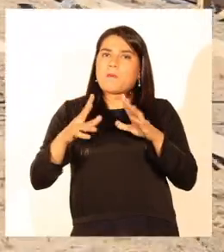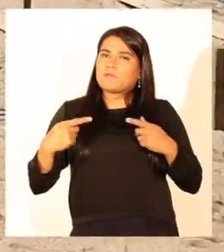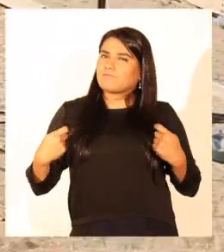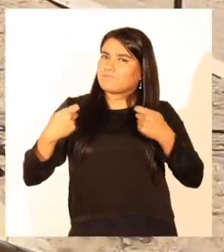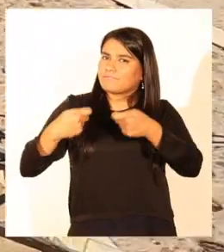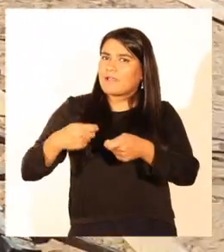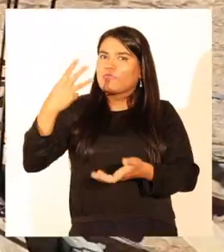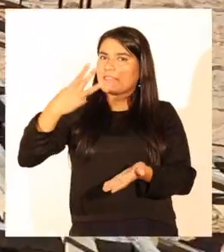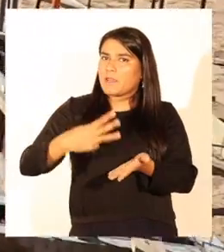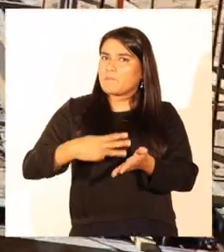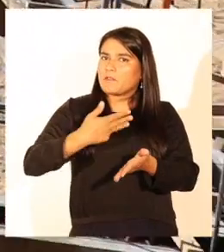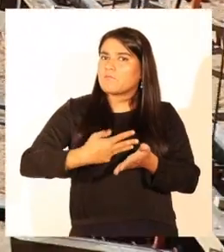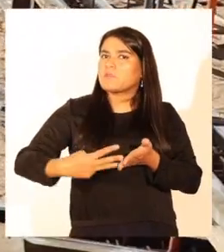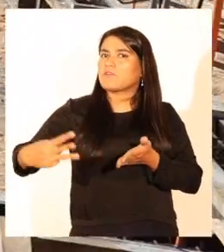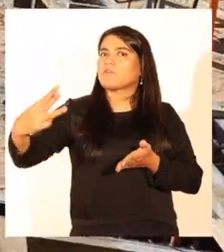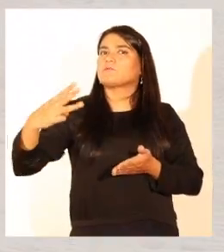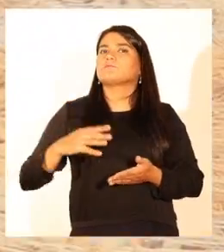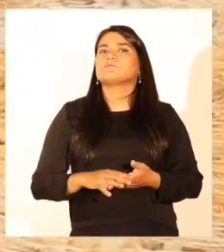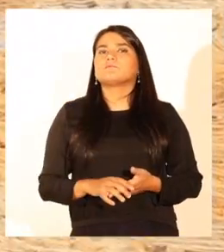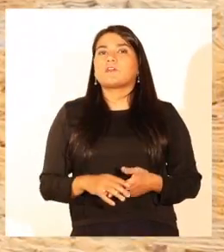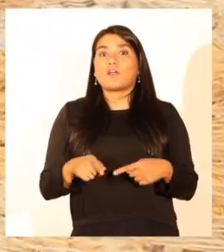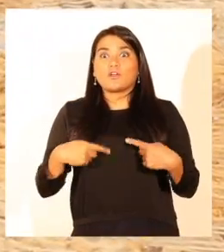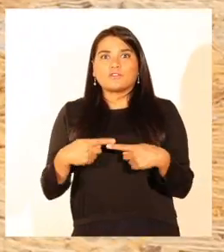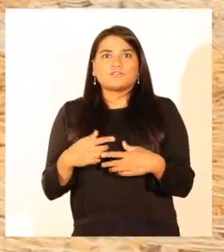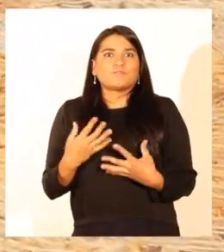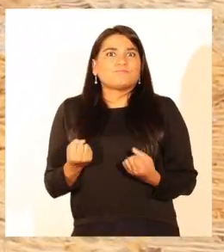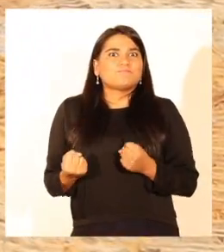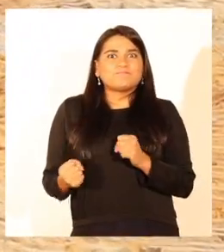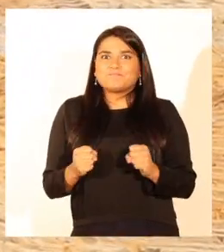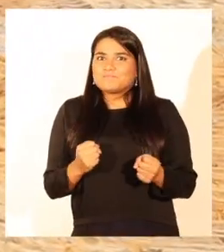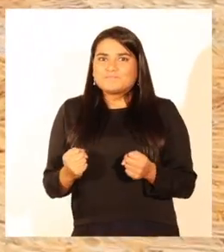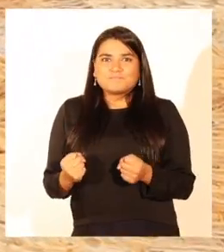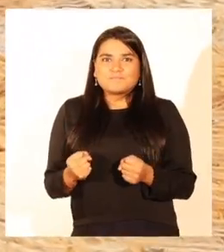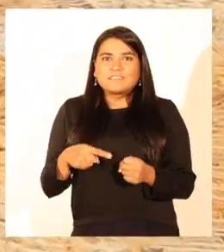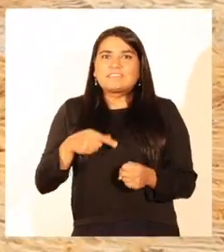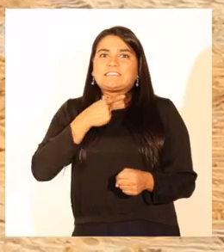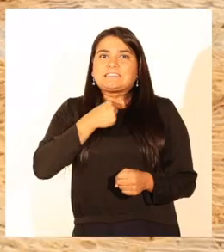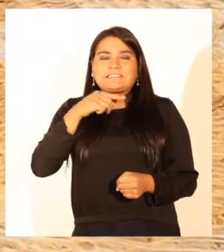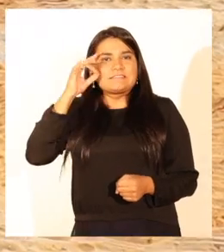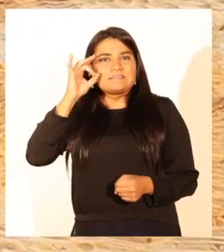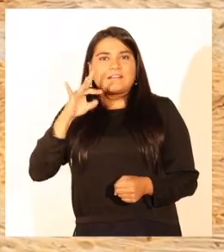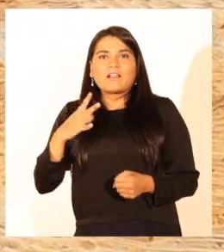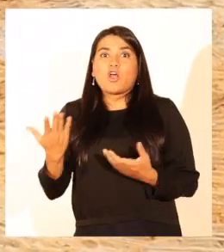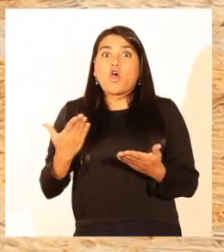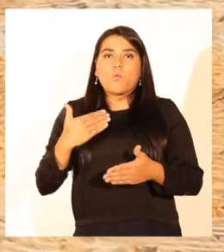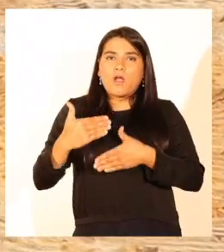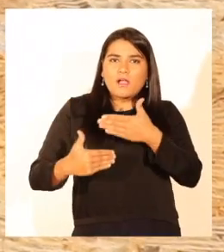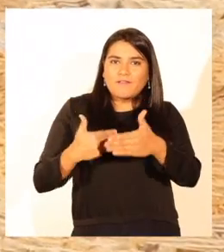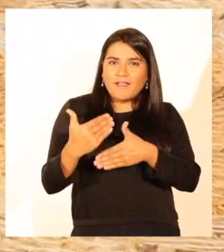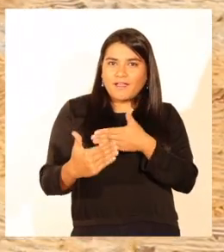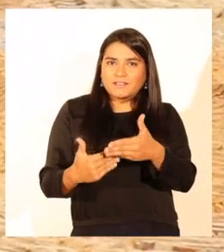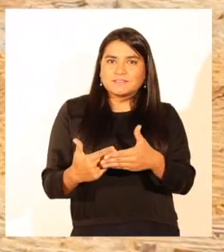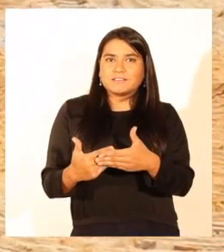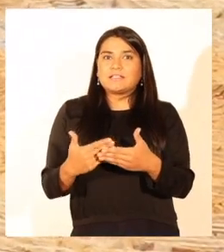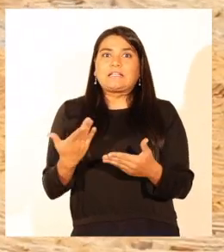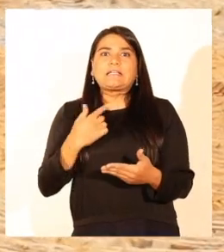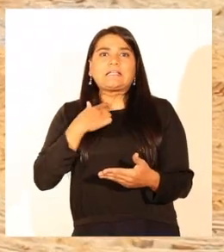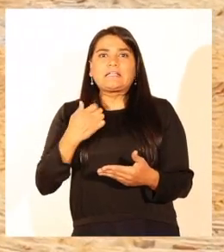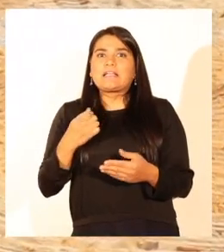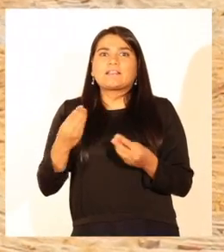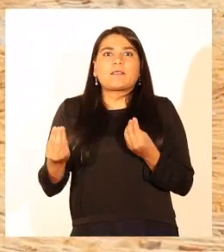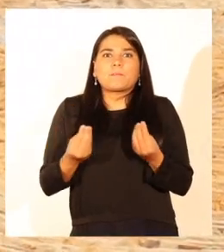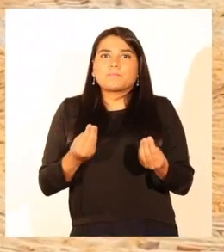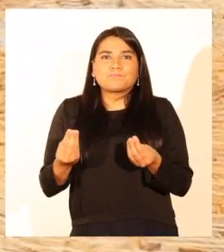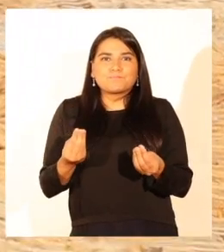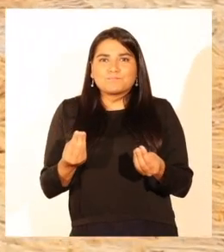de 3.000 millones de pesos. Estamos todas ansiosas y todas quieren saber de cómo va el avance, de qué es lo que está